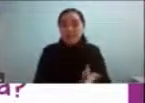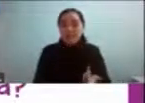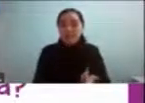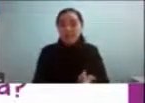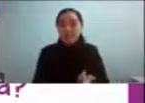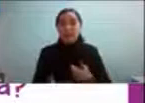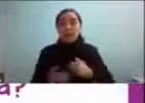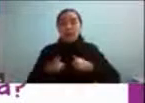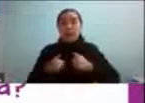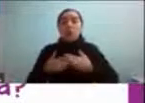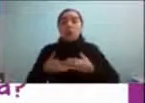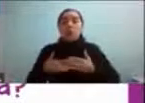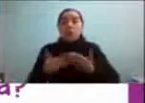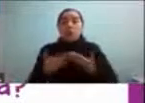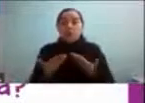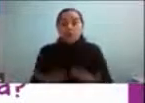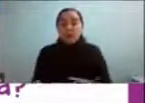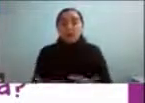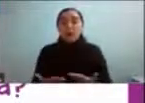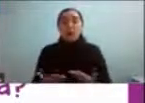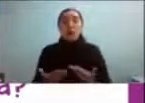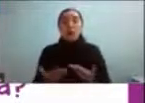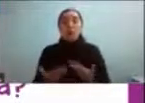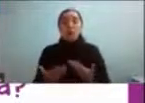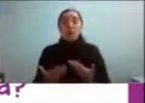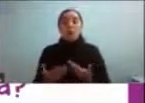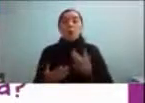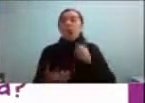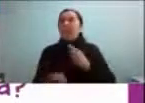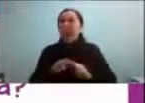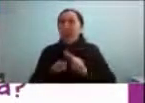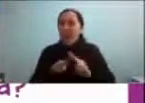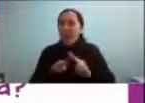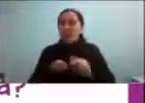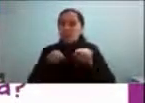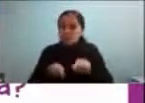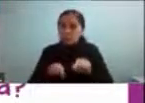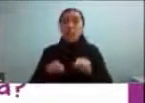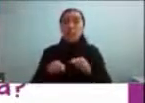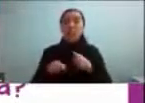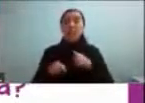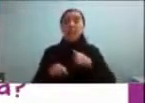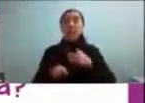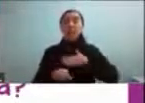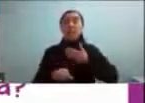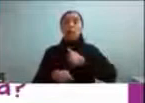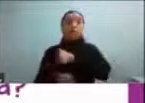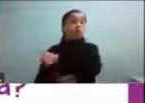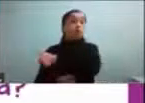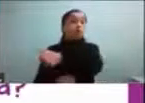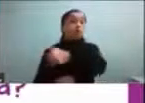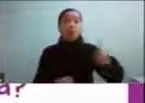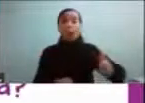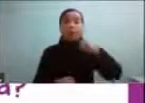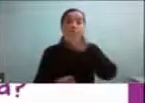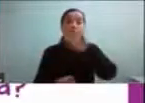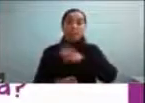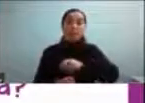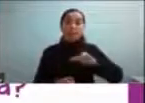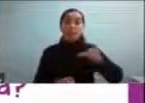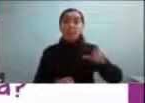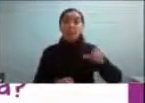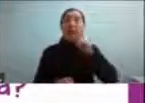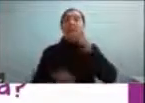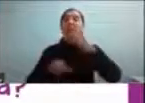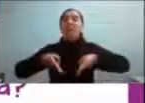certeza y por lo que yo hago lo que hago es que siento que todas las personas autistas tienen el derecho